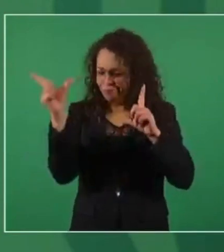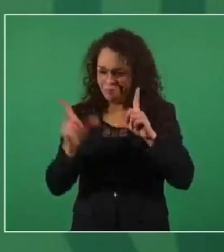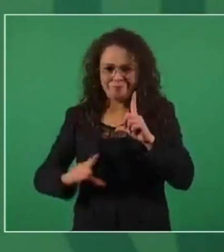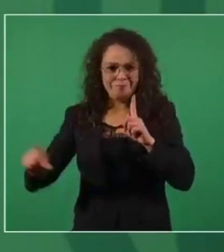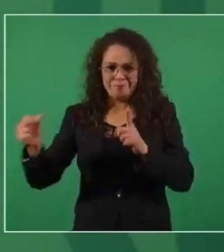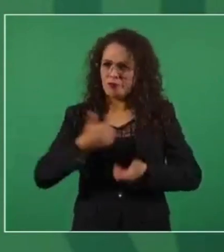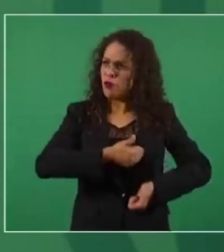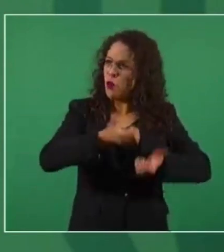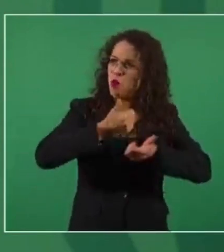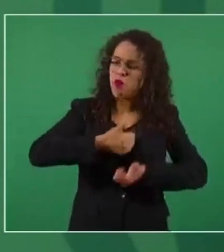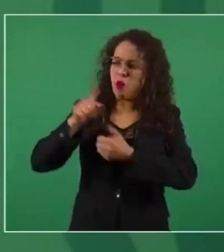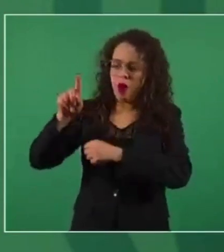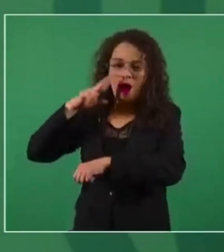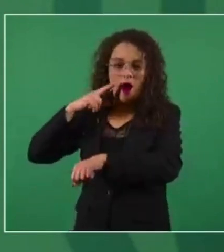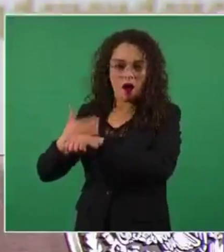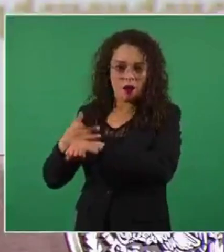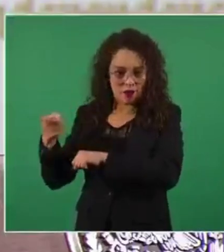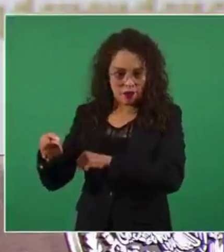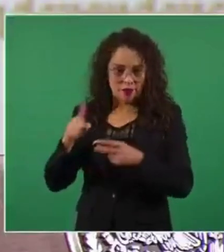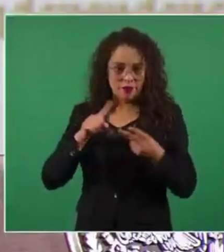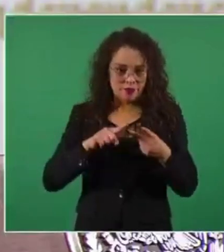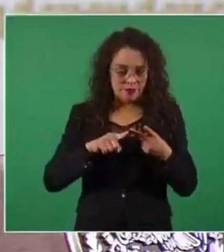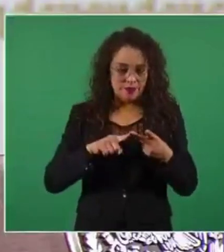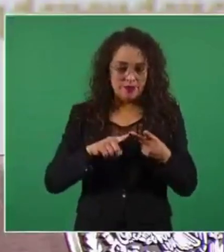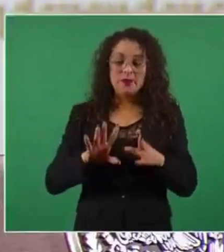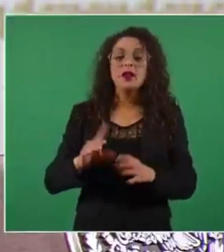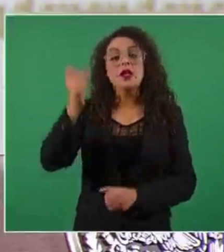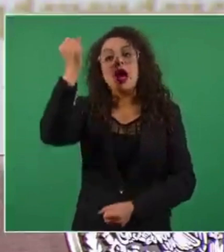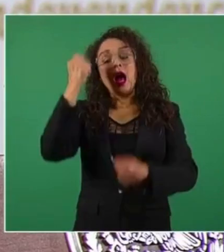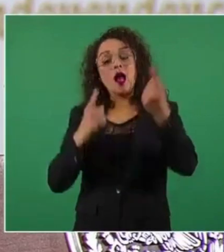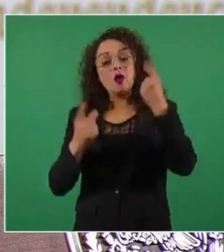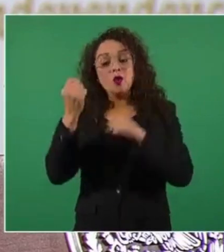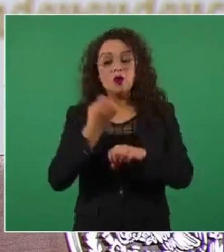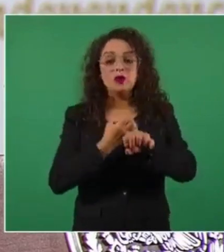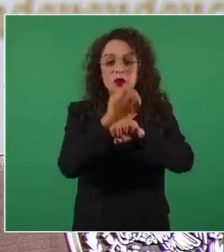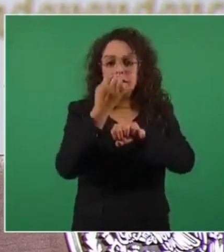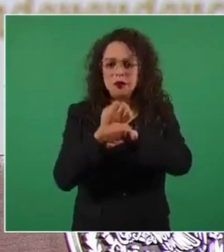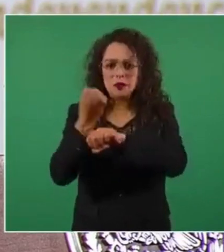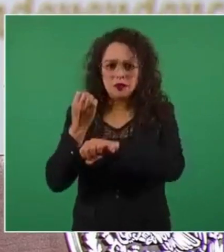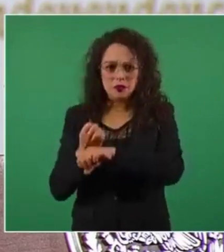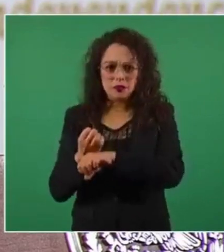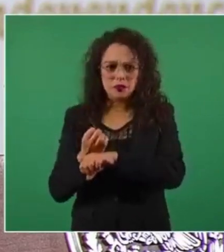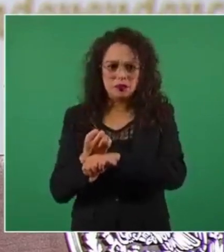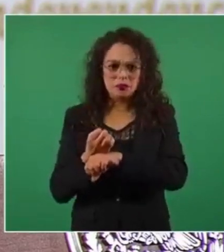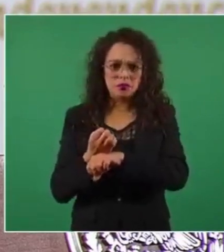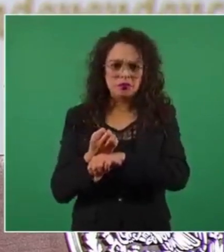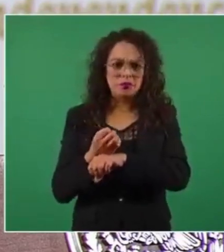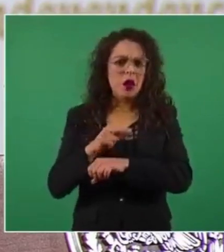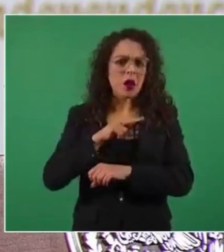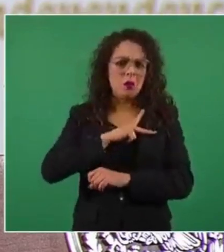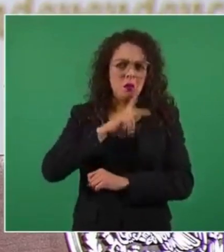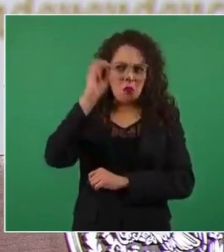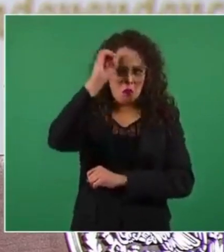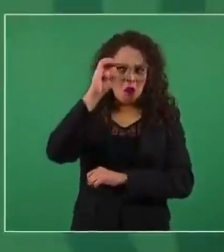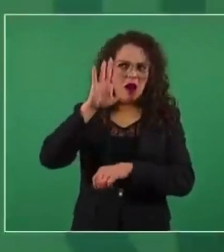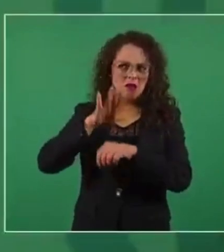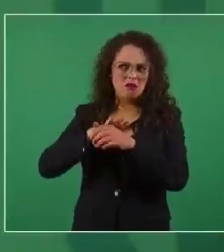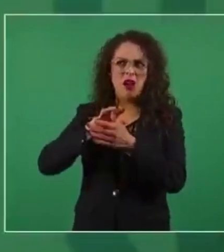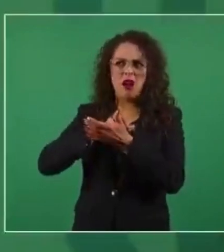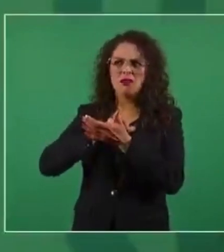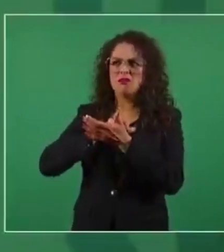En algunos estados, creo que en la mayoría de los estados, los mismos distribuidores